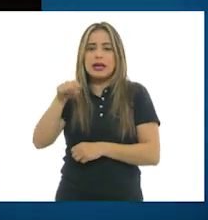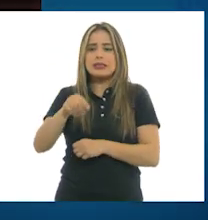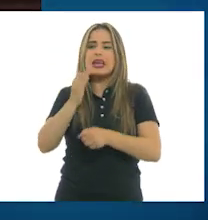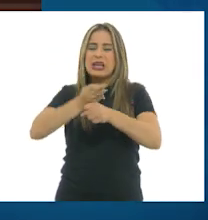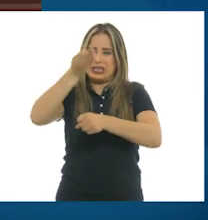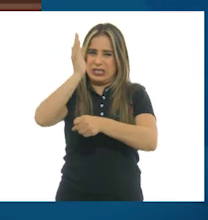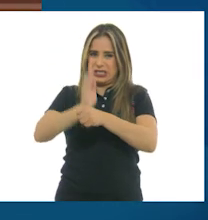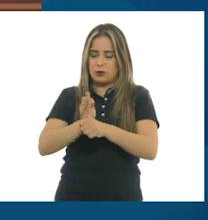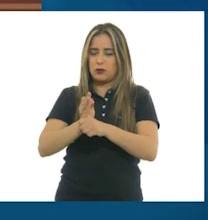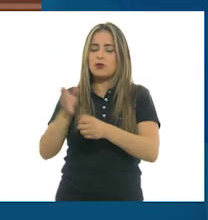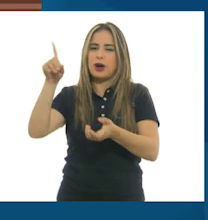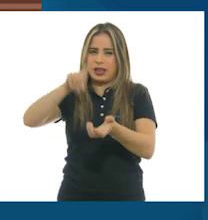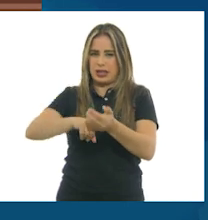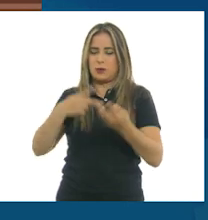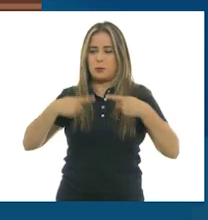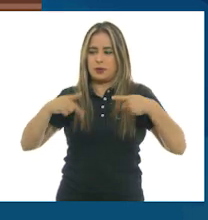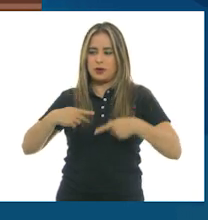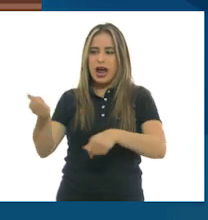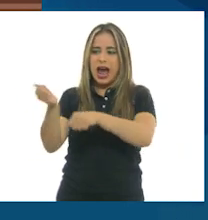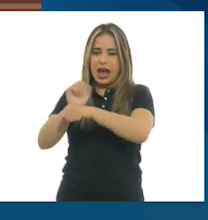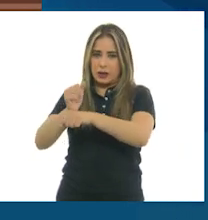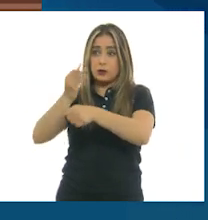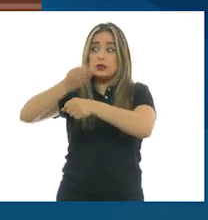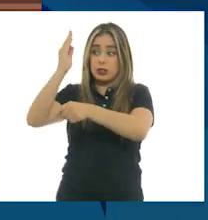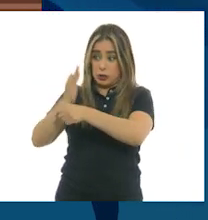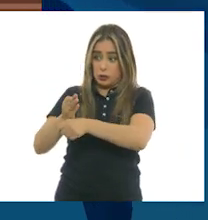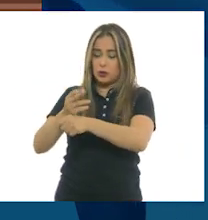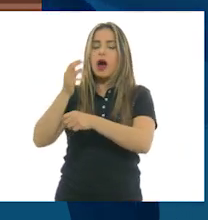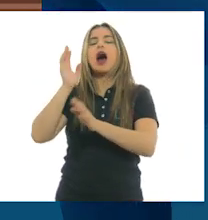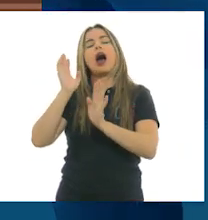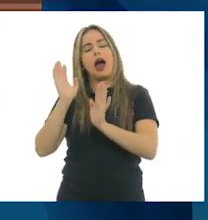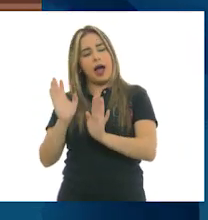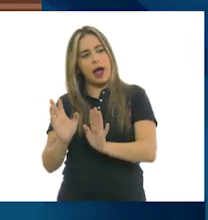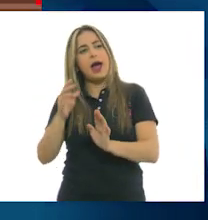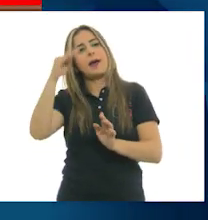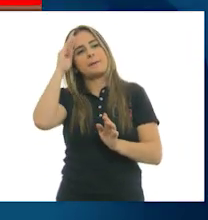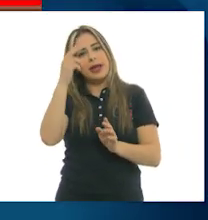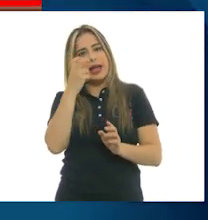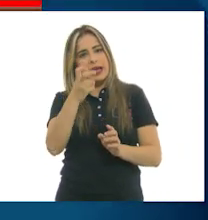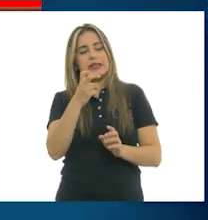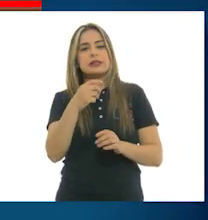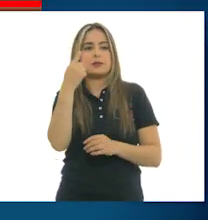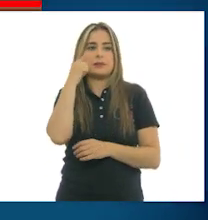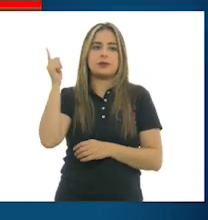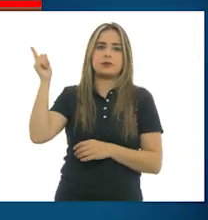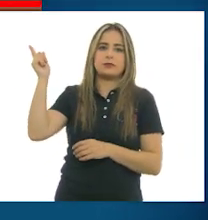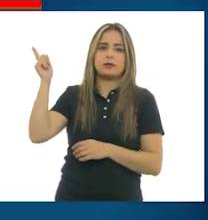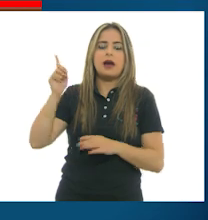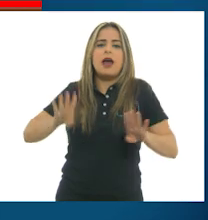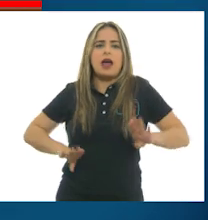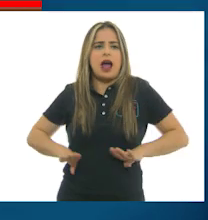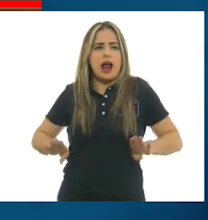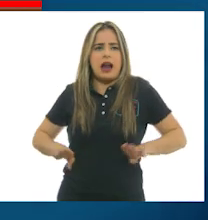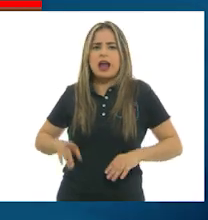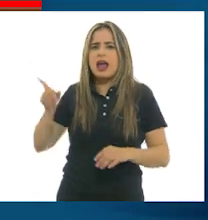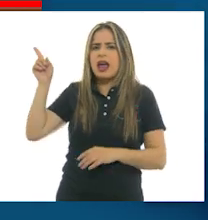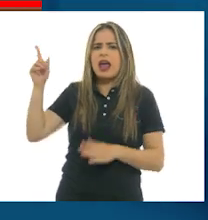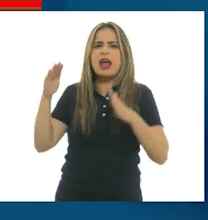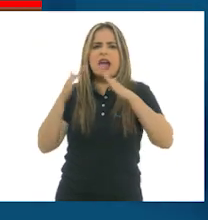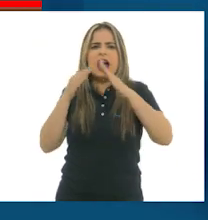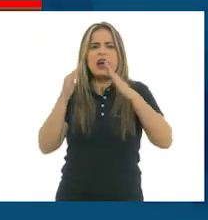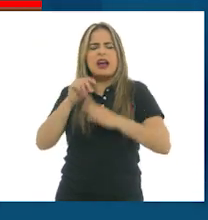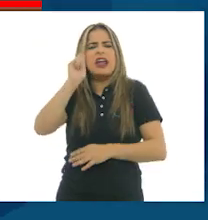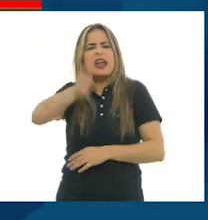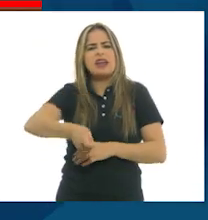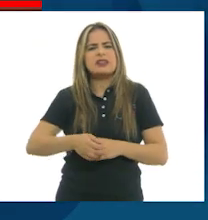El espacio debería llevar las características que apoyan al personaje. Pues bien, ¿qué características tiene esta imagen que estamos